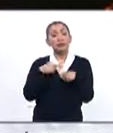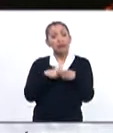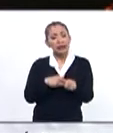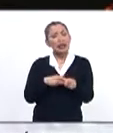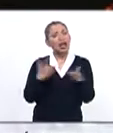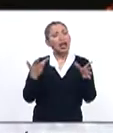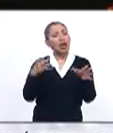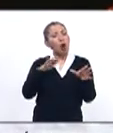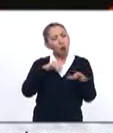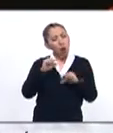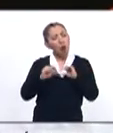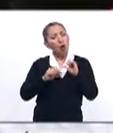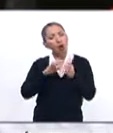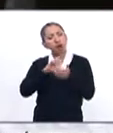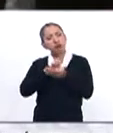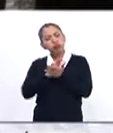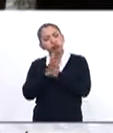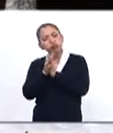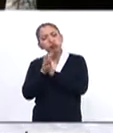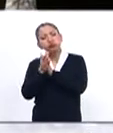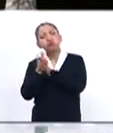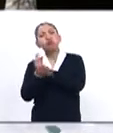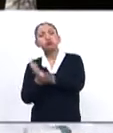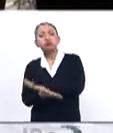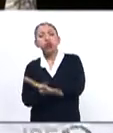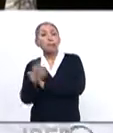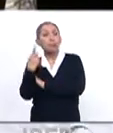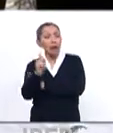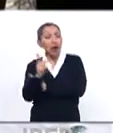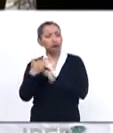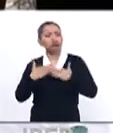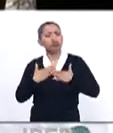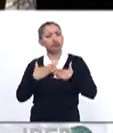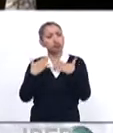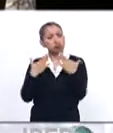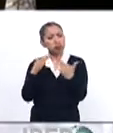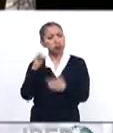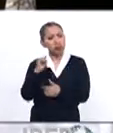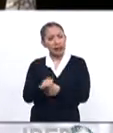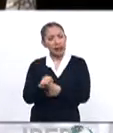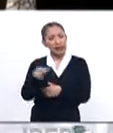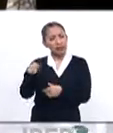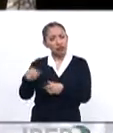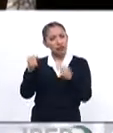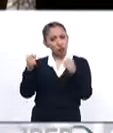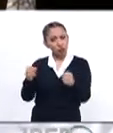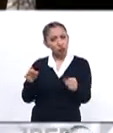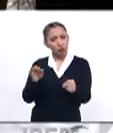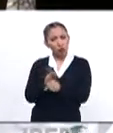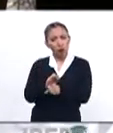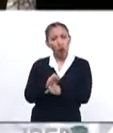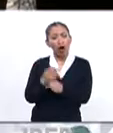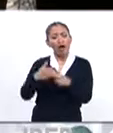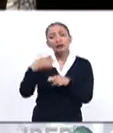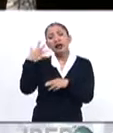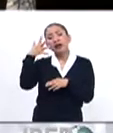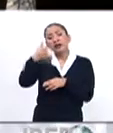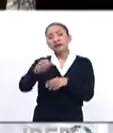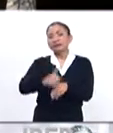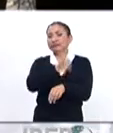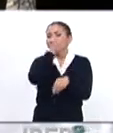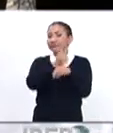transitando en un lento camino, pero confiando que sea seguro hacia la